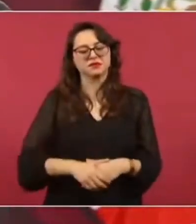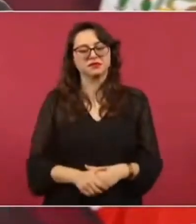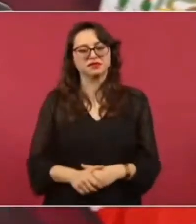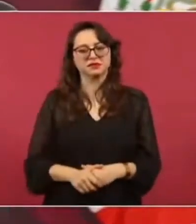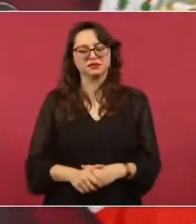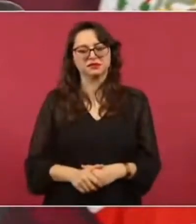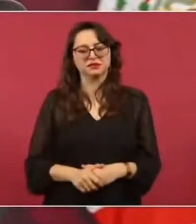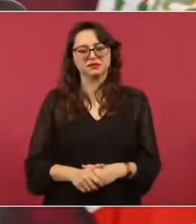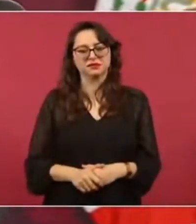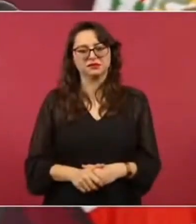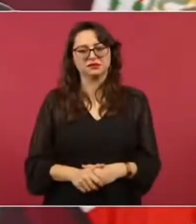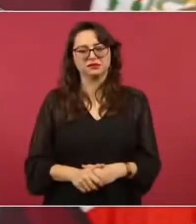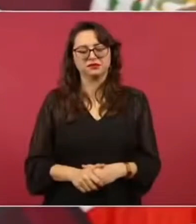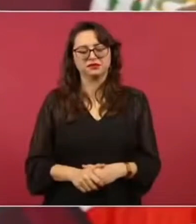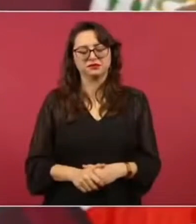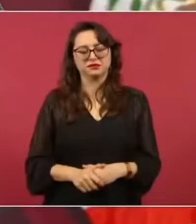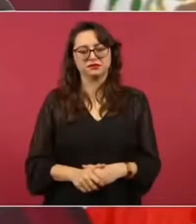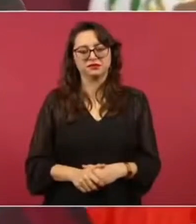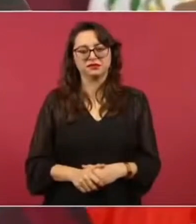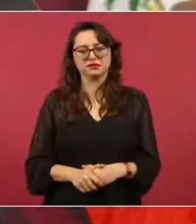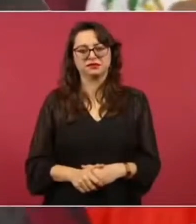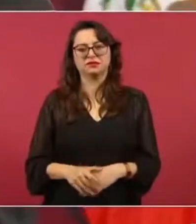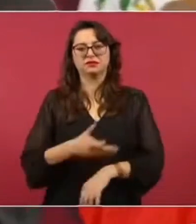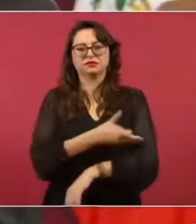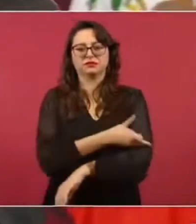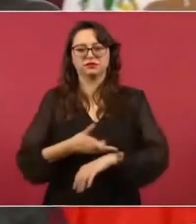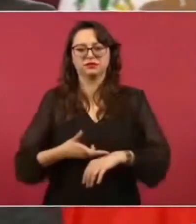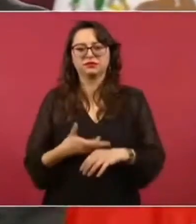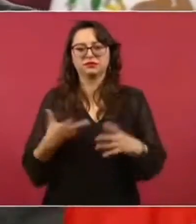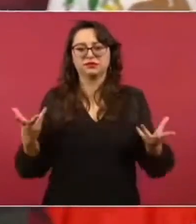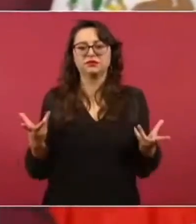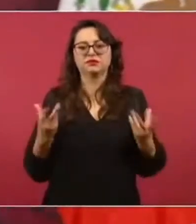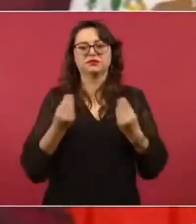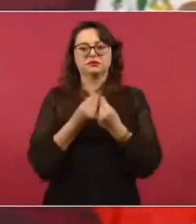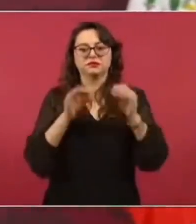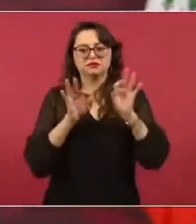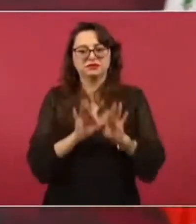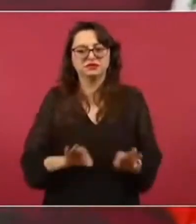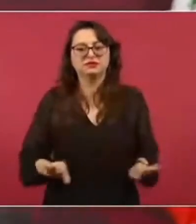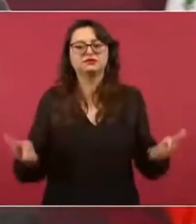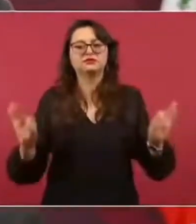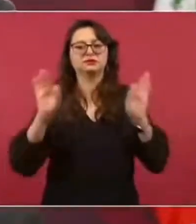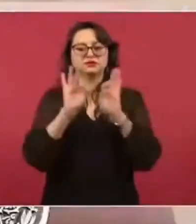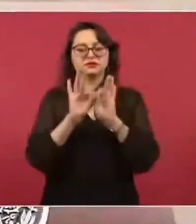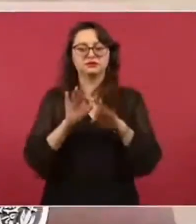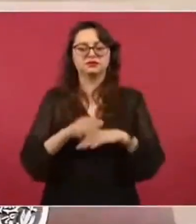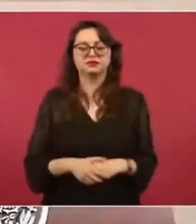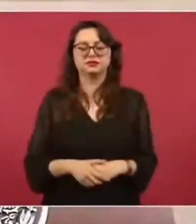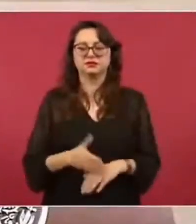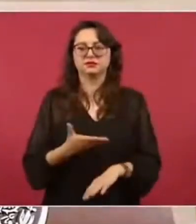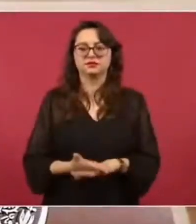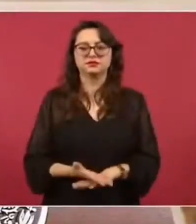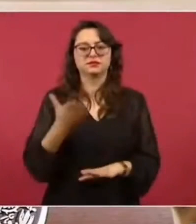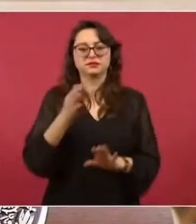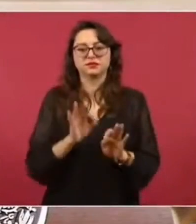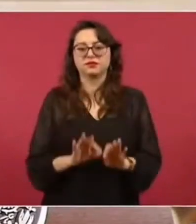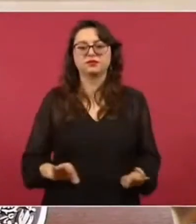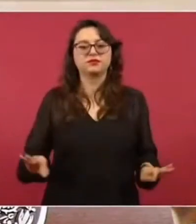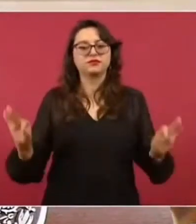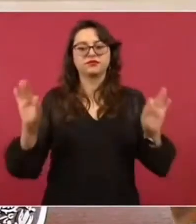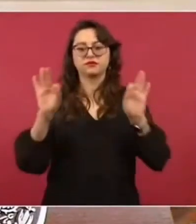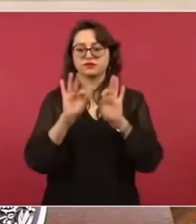Porque es muy importante la integración familiar. Muy importante